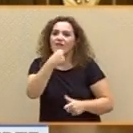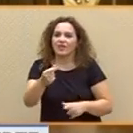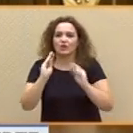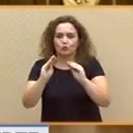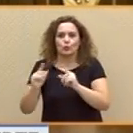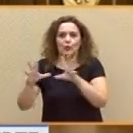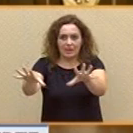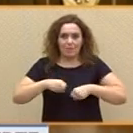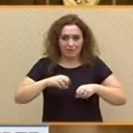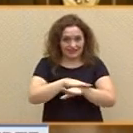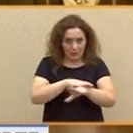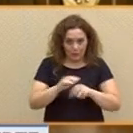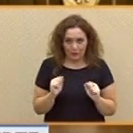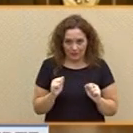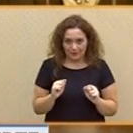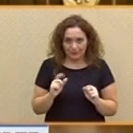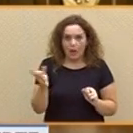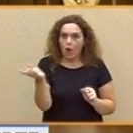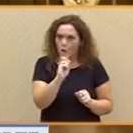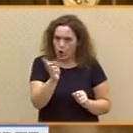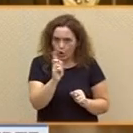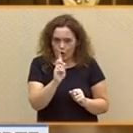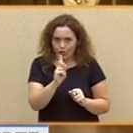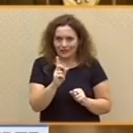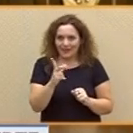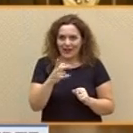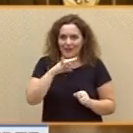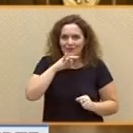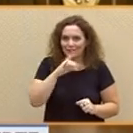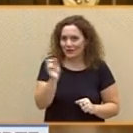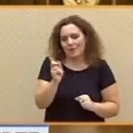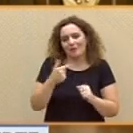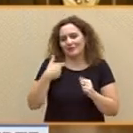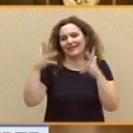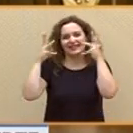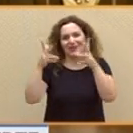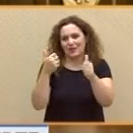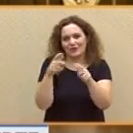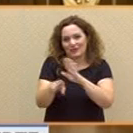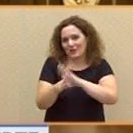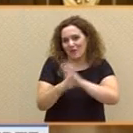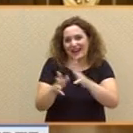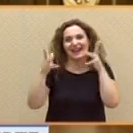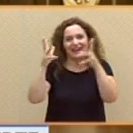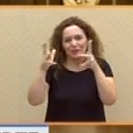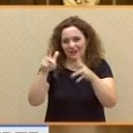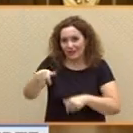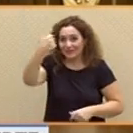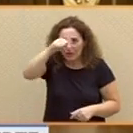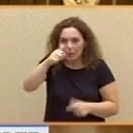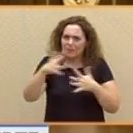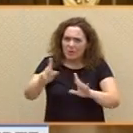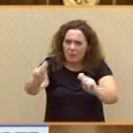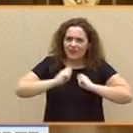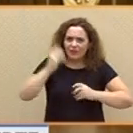No se alboroce usted, no vamos a seguir la recomendación de este hombre, pero le confieso que me ha hecho reflexionar y quiero compartir